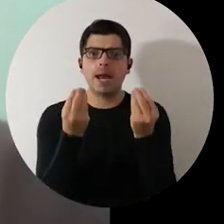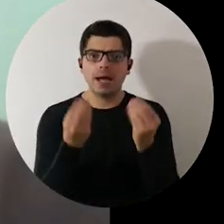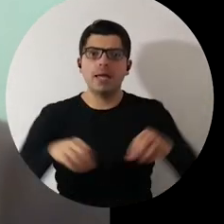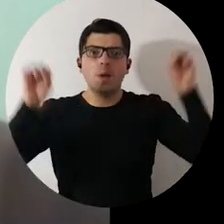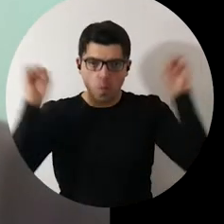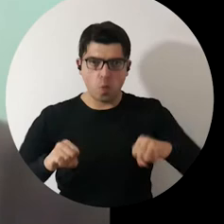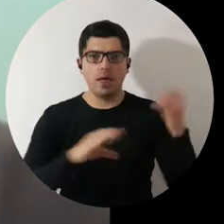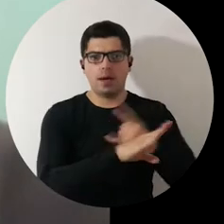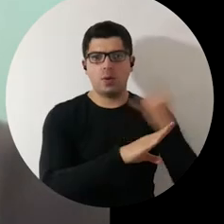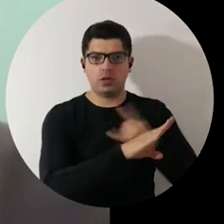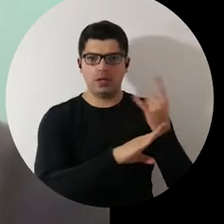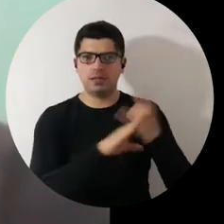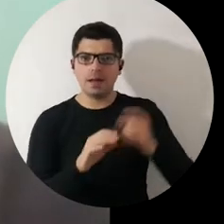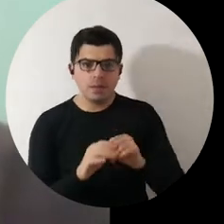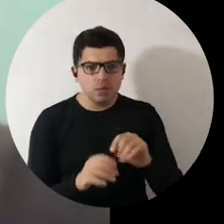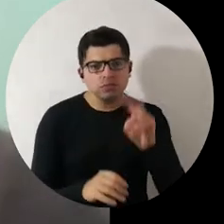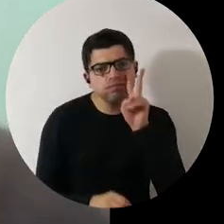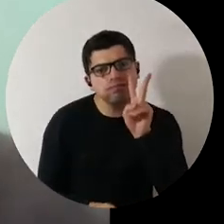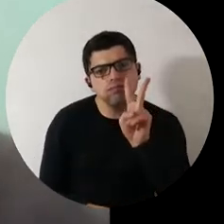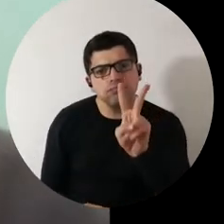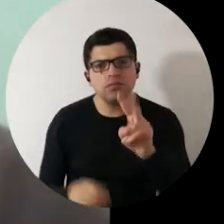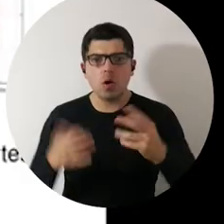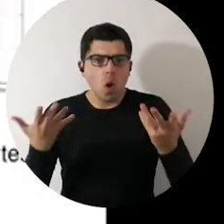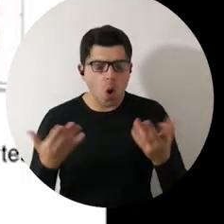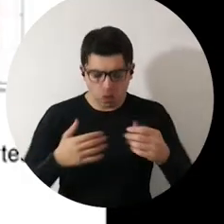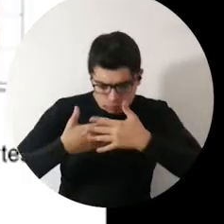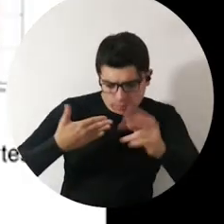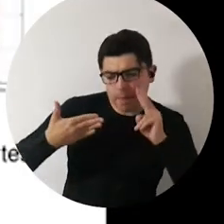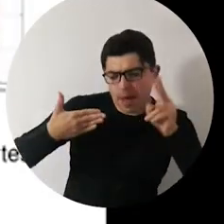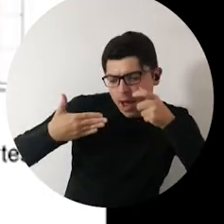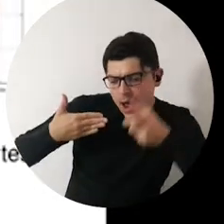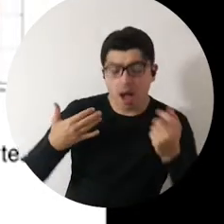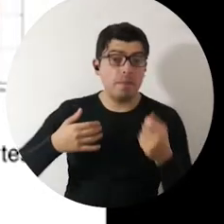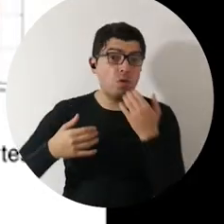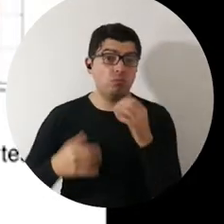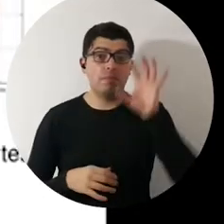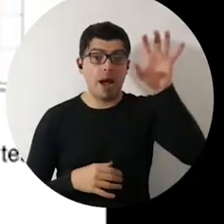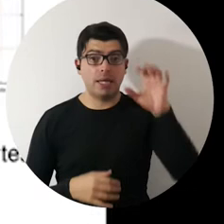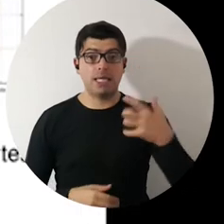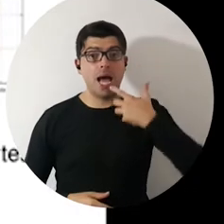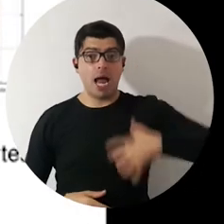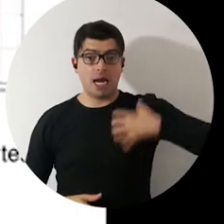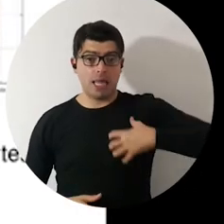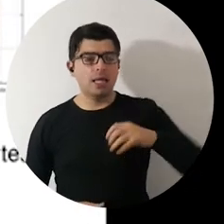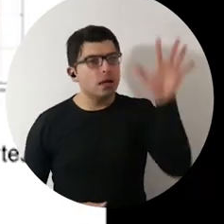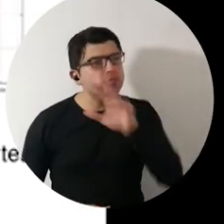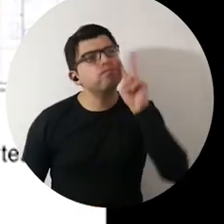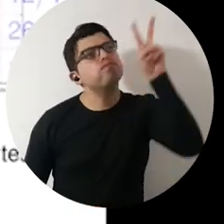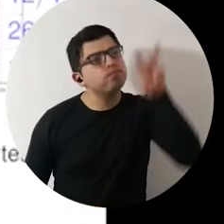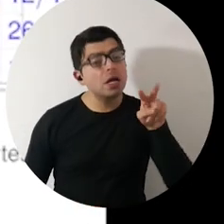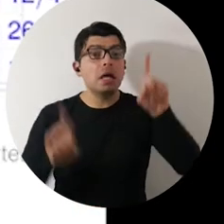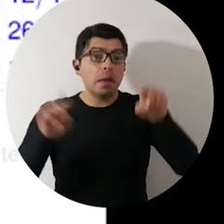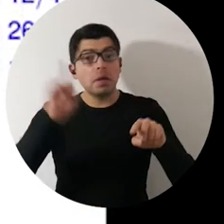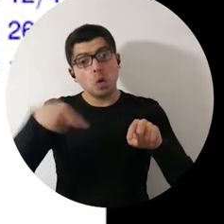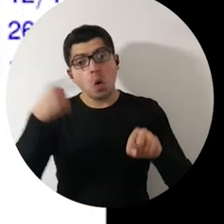para que lo puedan utilizar y hacer proyecciones sobre cualquier lugar, por lo menos del país, acá de Argentina, pero también podría hacerse